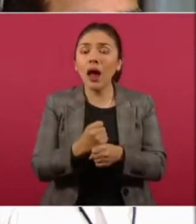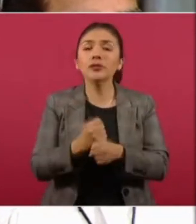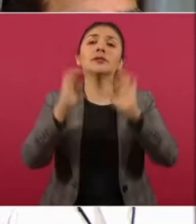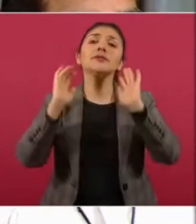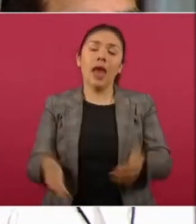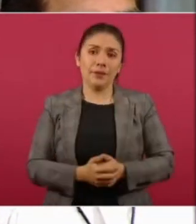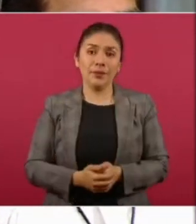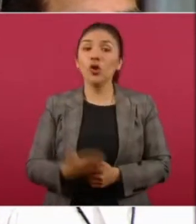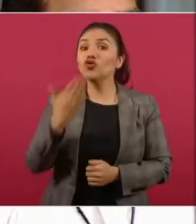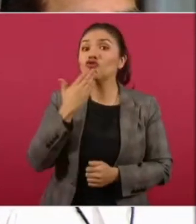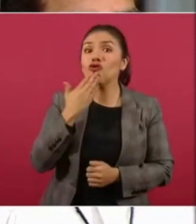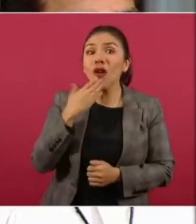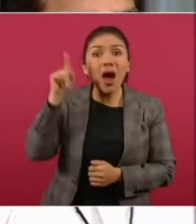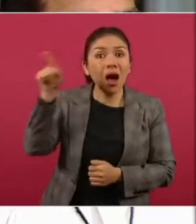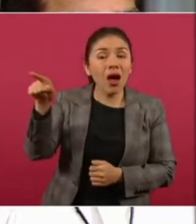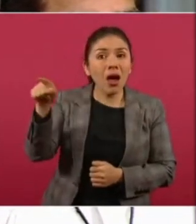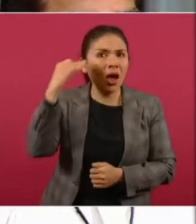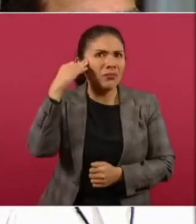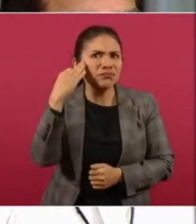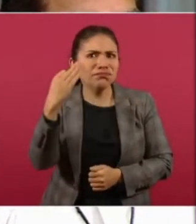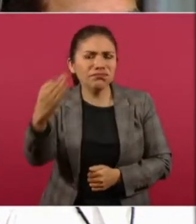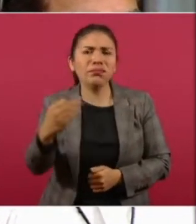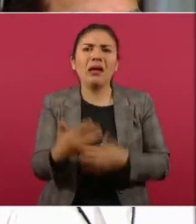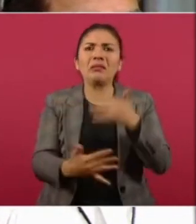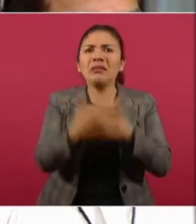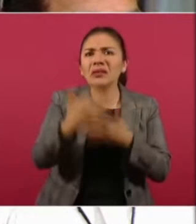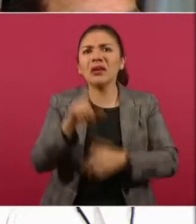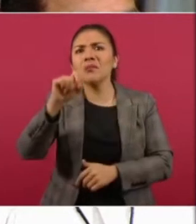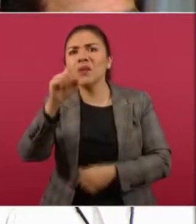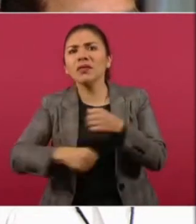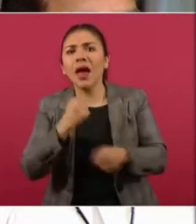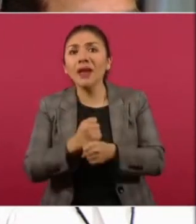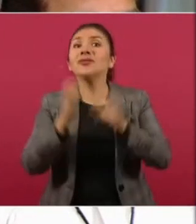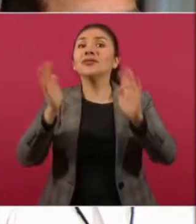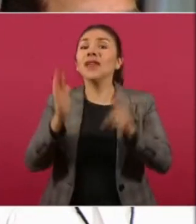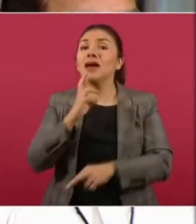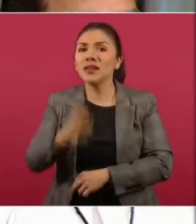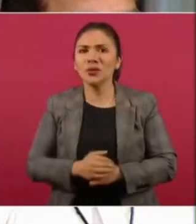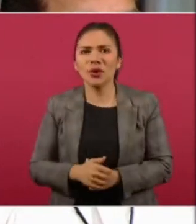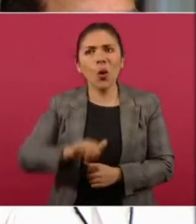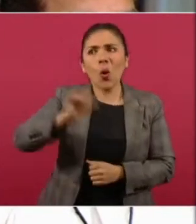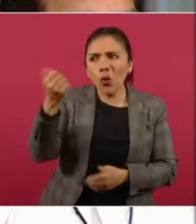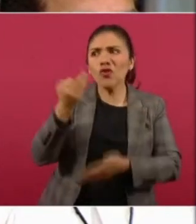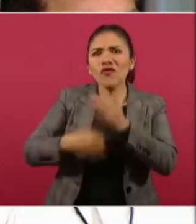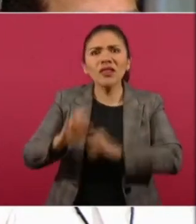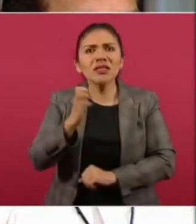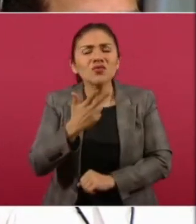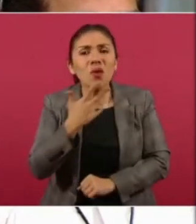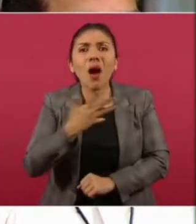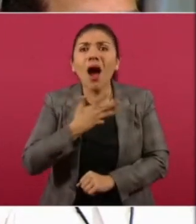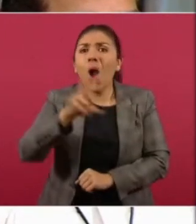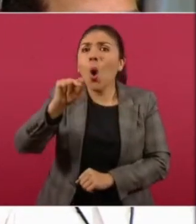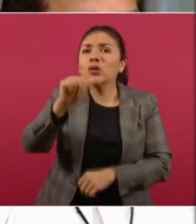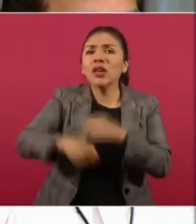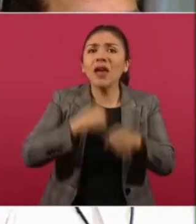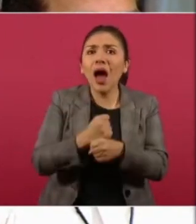En Sonora, después de 15, 20 años. Hay otros casos en Chihuahua, 80 años tienen en